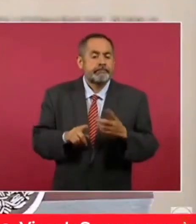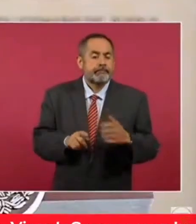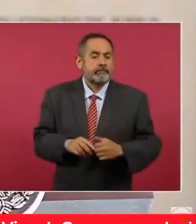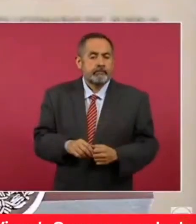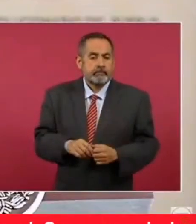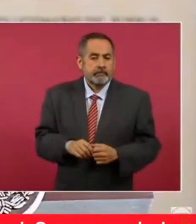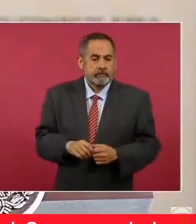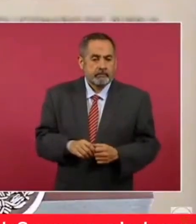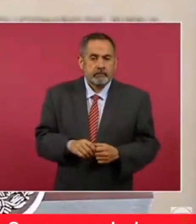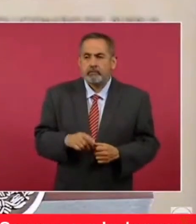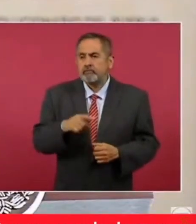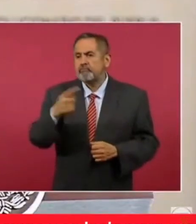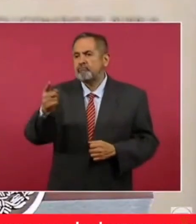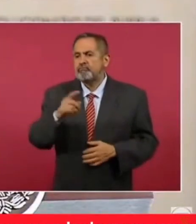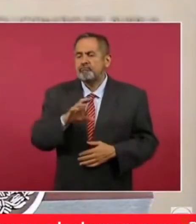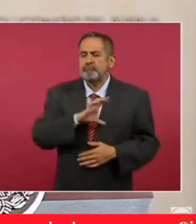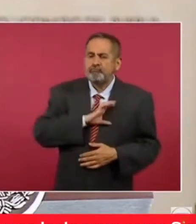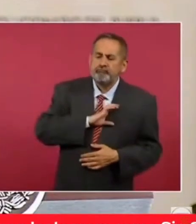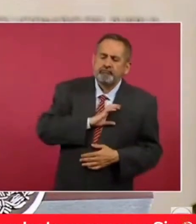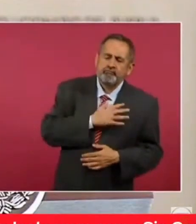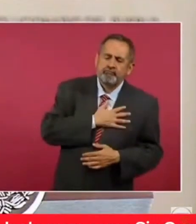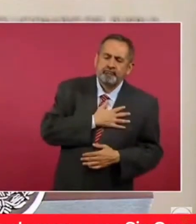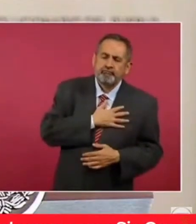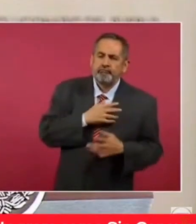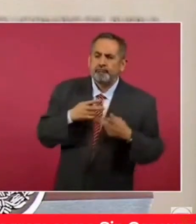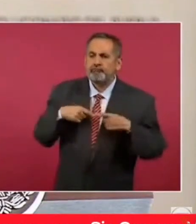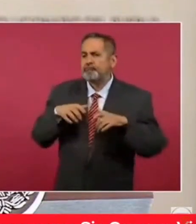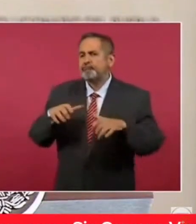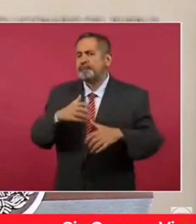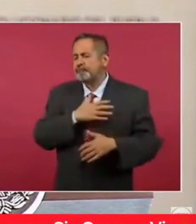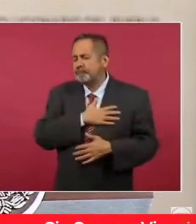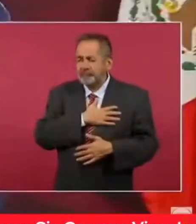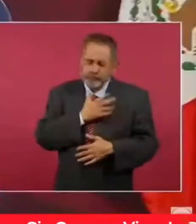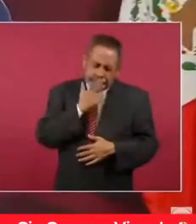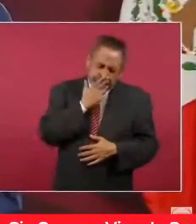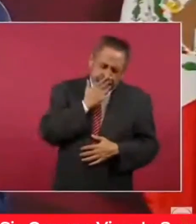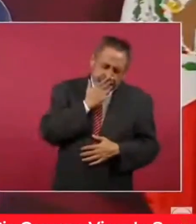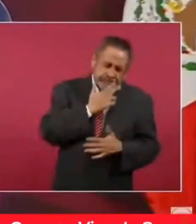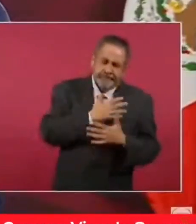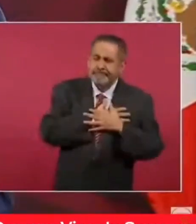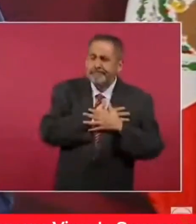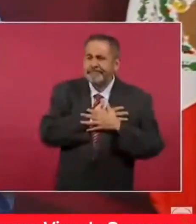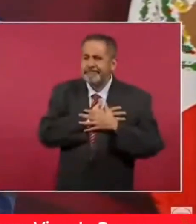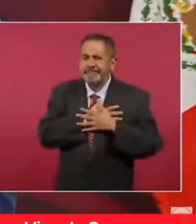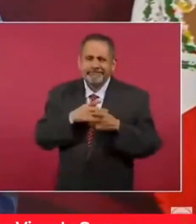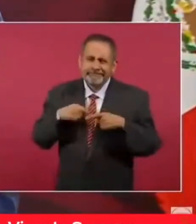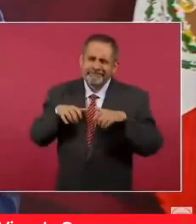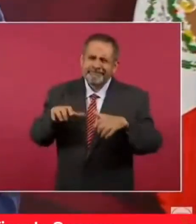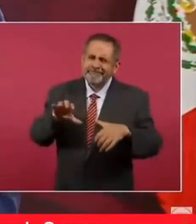querer al pueblo, tenerle amor al pueblo, un profundo amor al pueblo